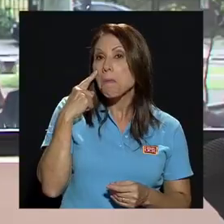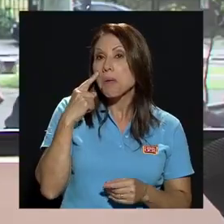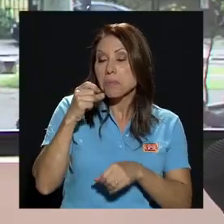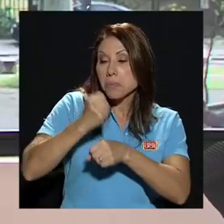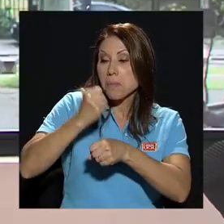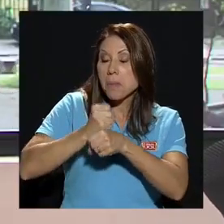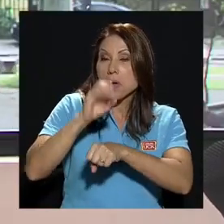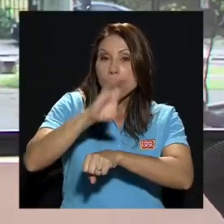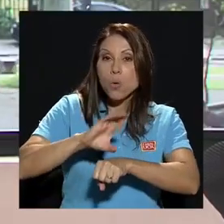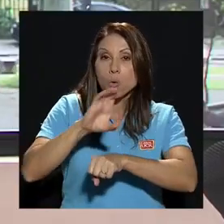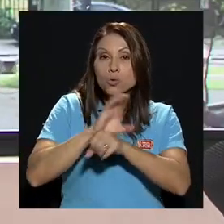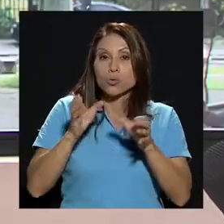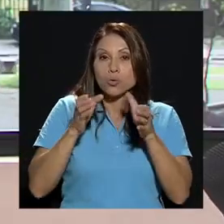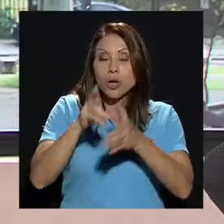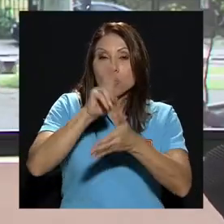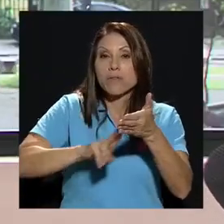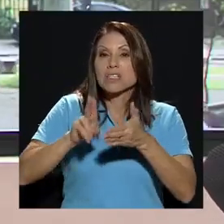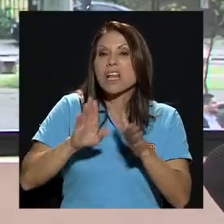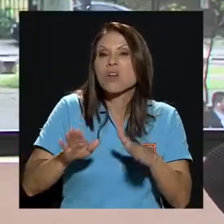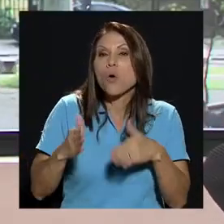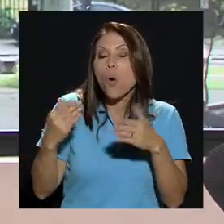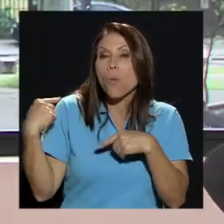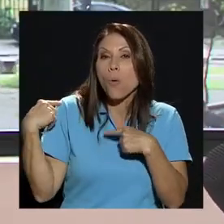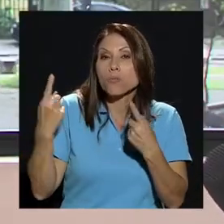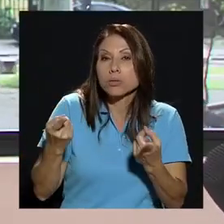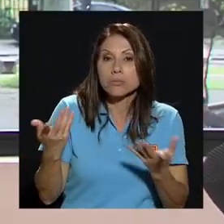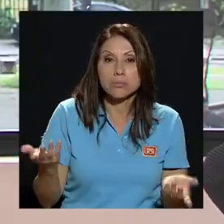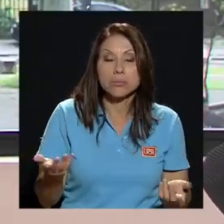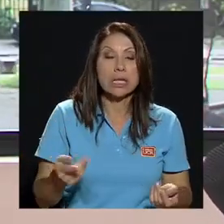este caso bueno es un asunto sumamente delicado